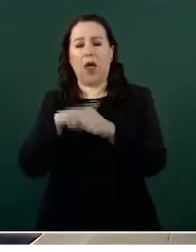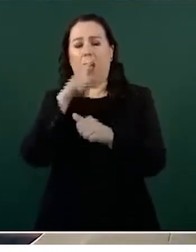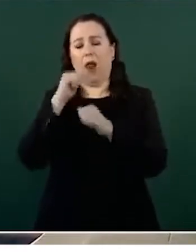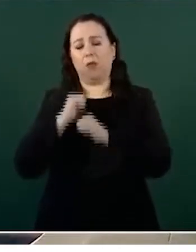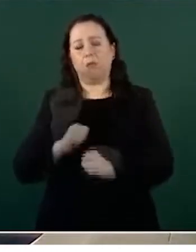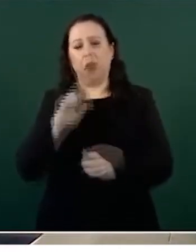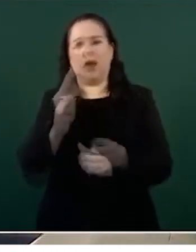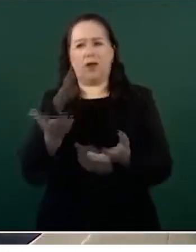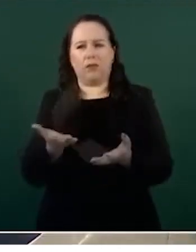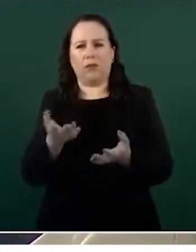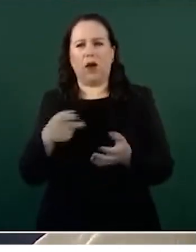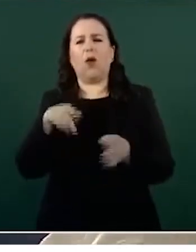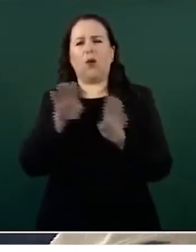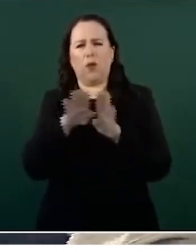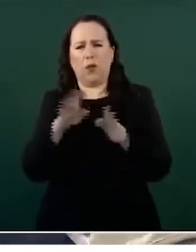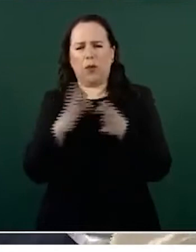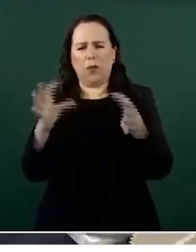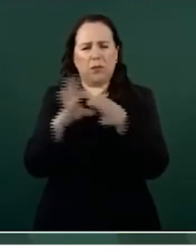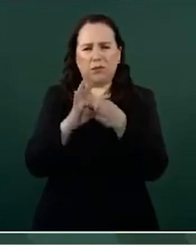investiga homicidios.